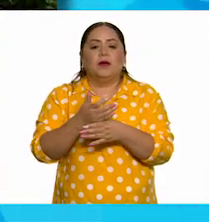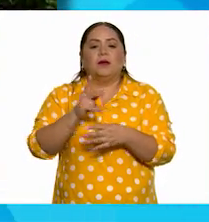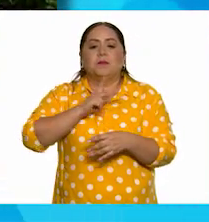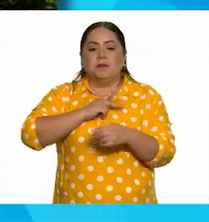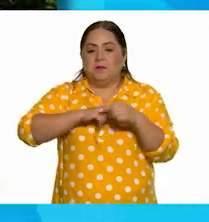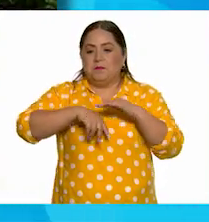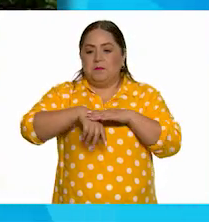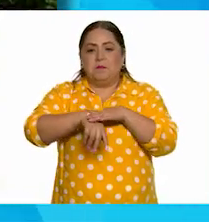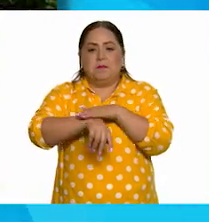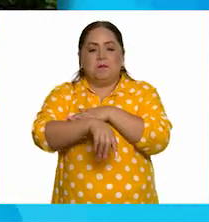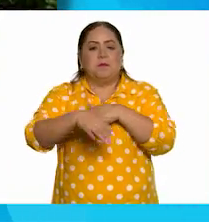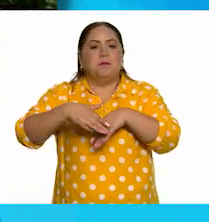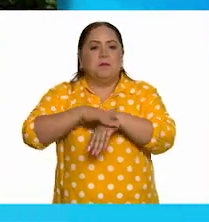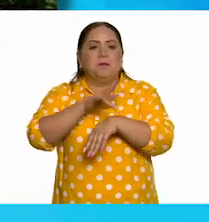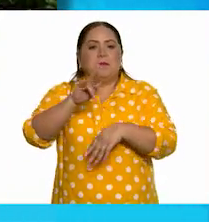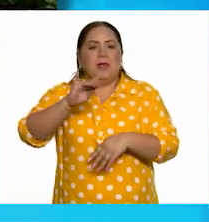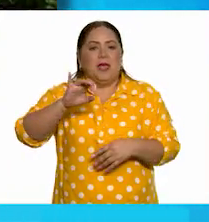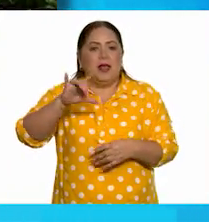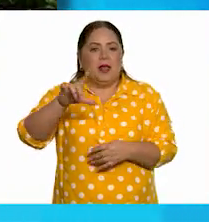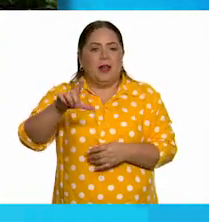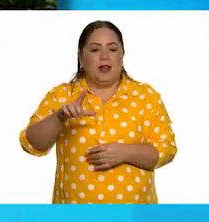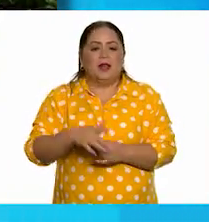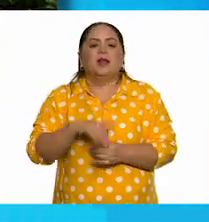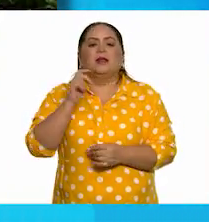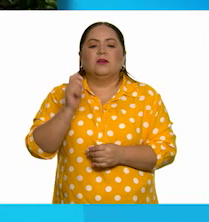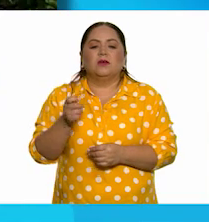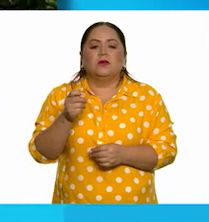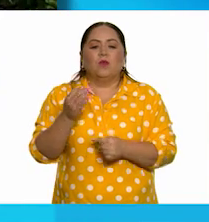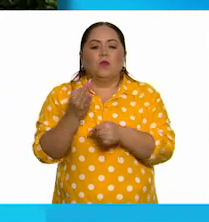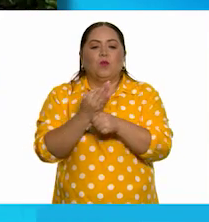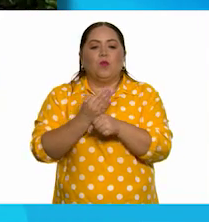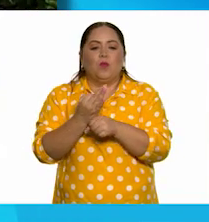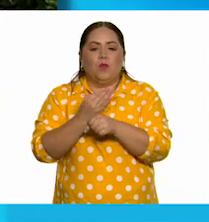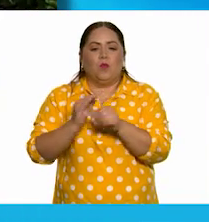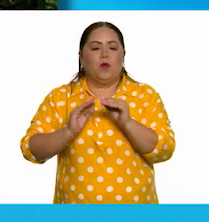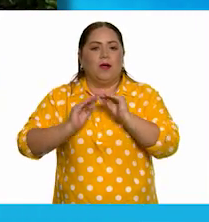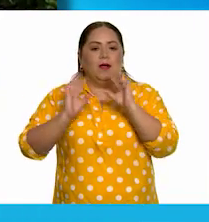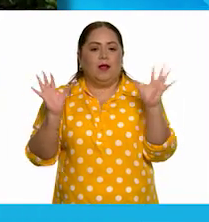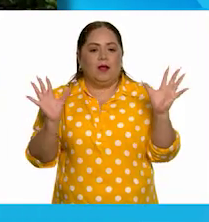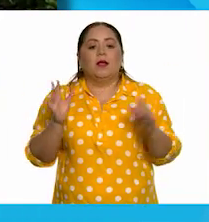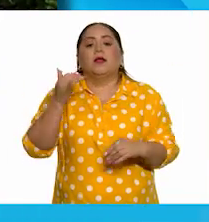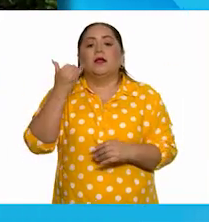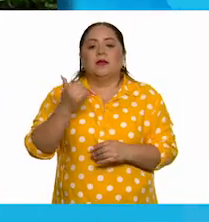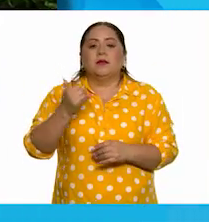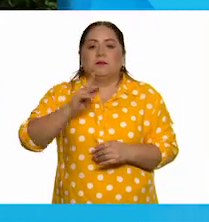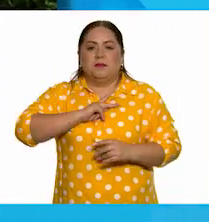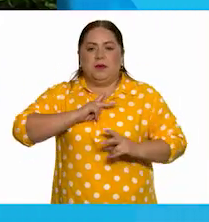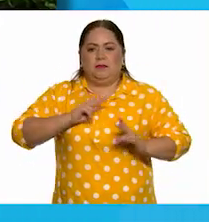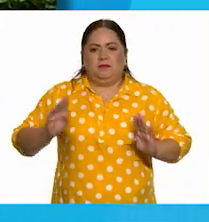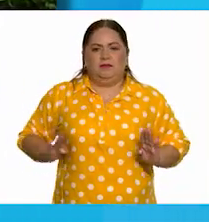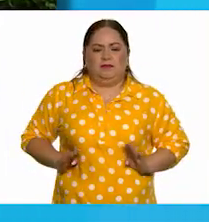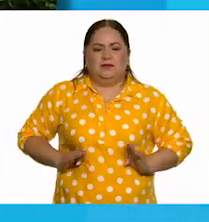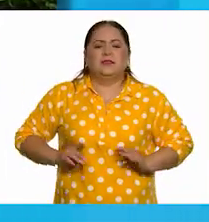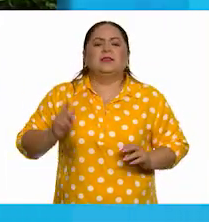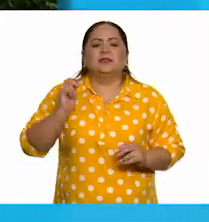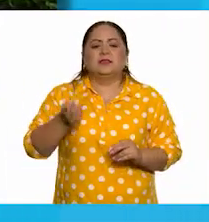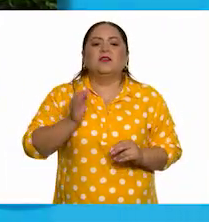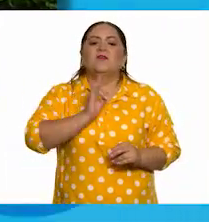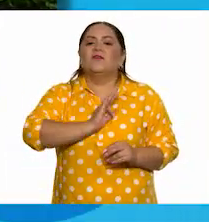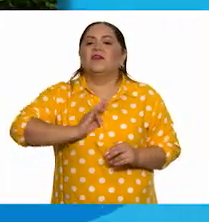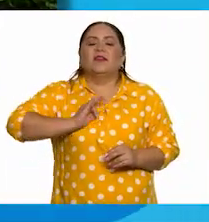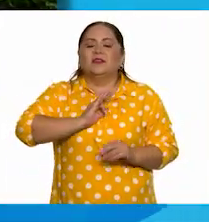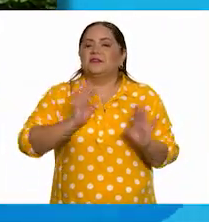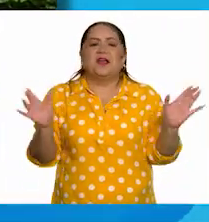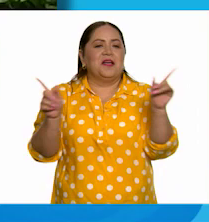piel es morena clara. Y mi personalidad es feliz.